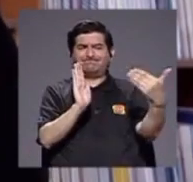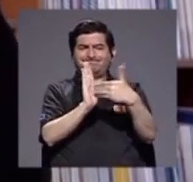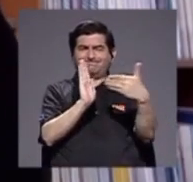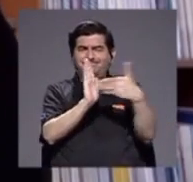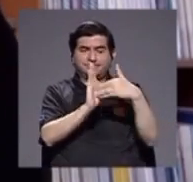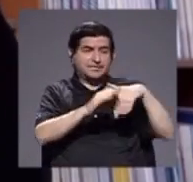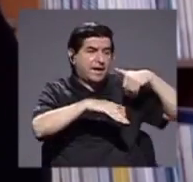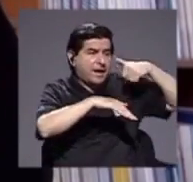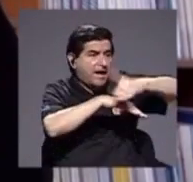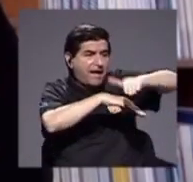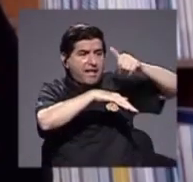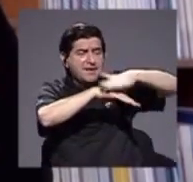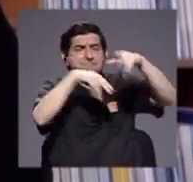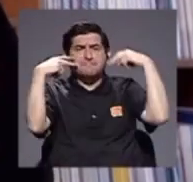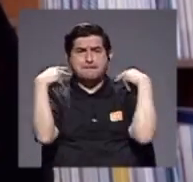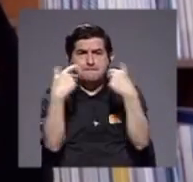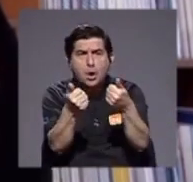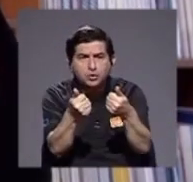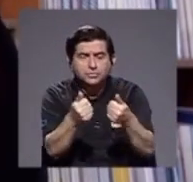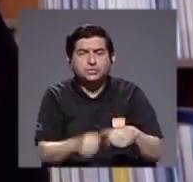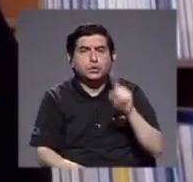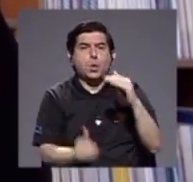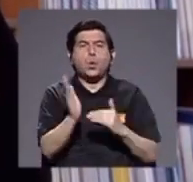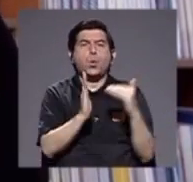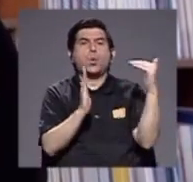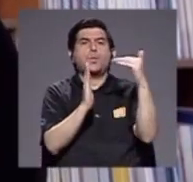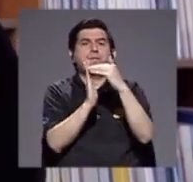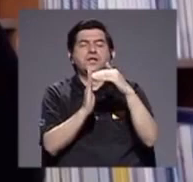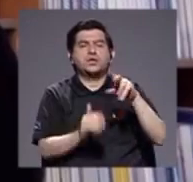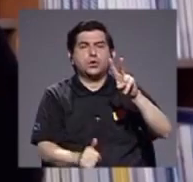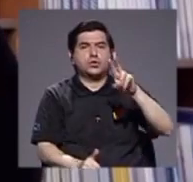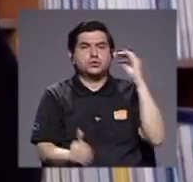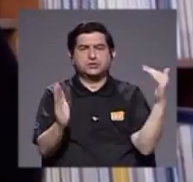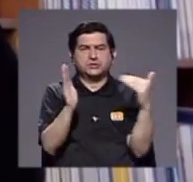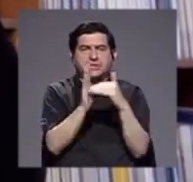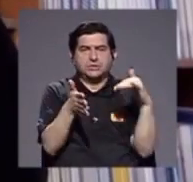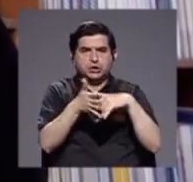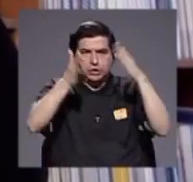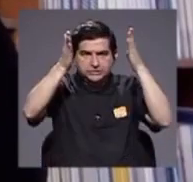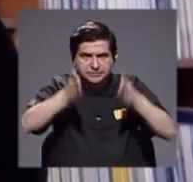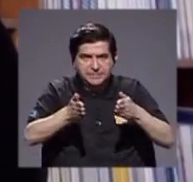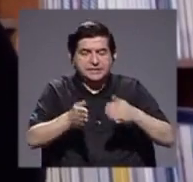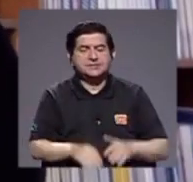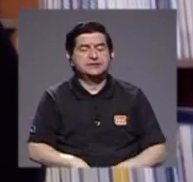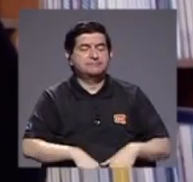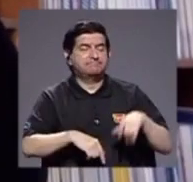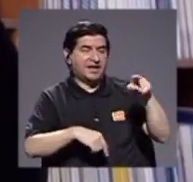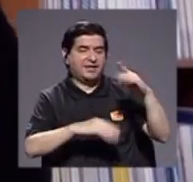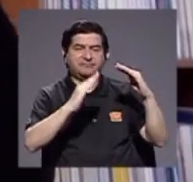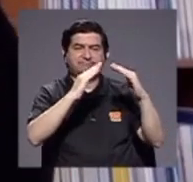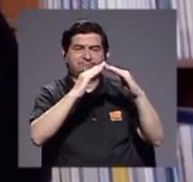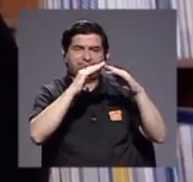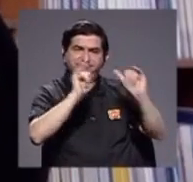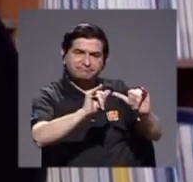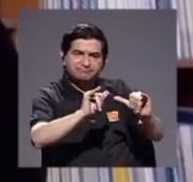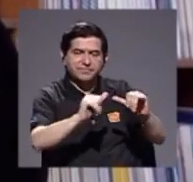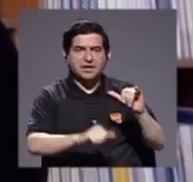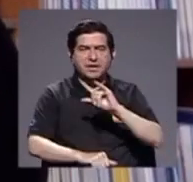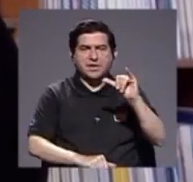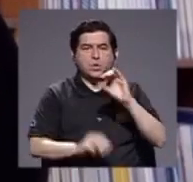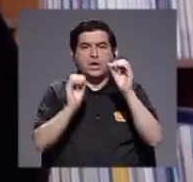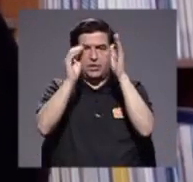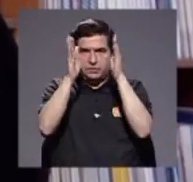mandar inmediatamente a más de un millón doscientos mil estudiantes a sus casas y también a los